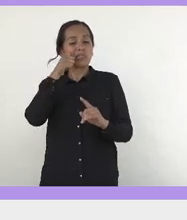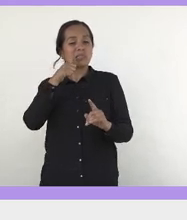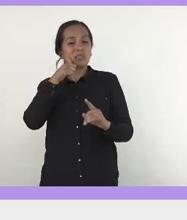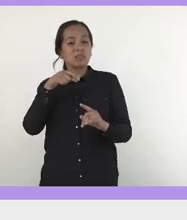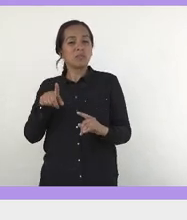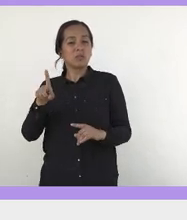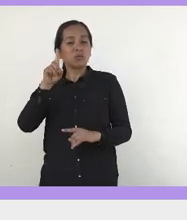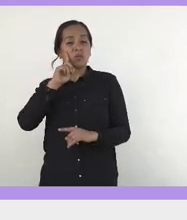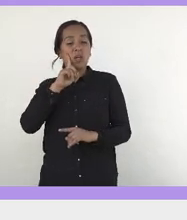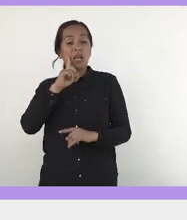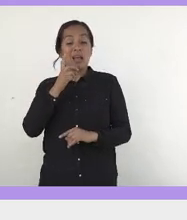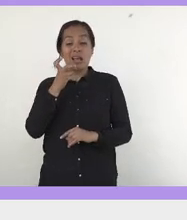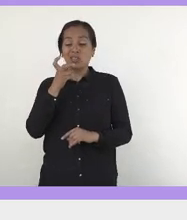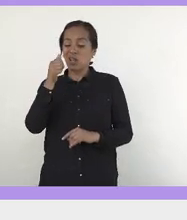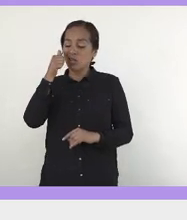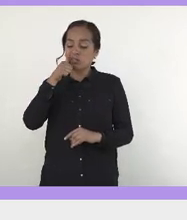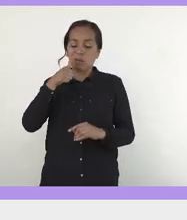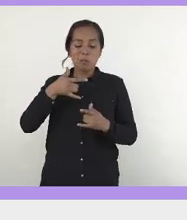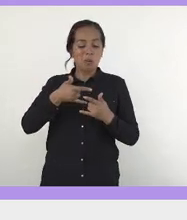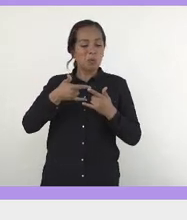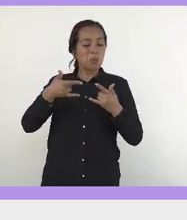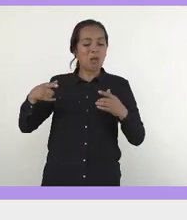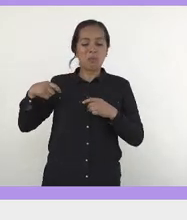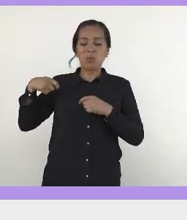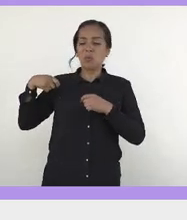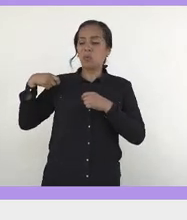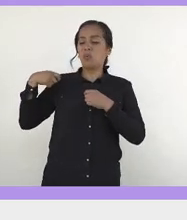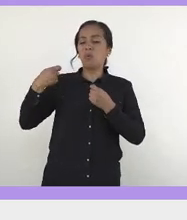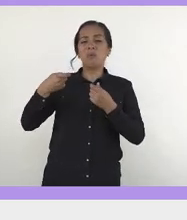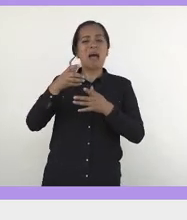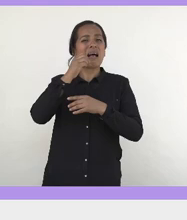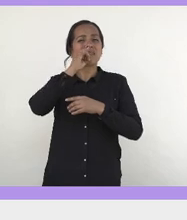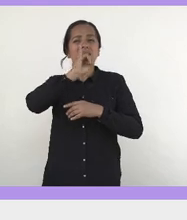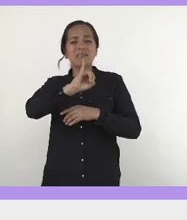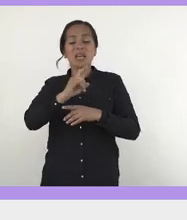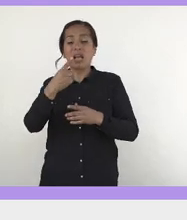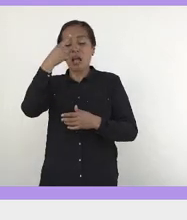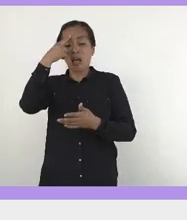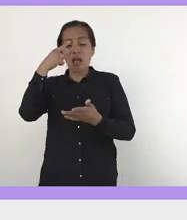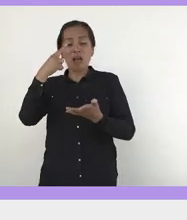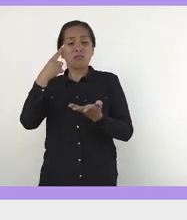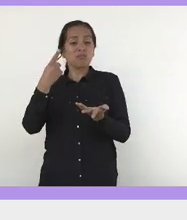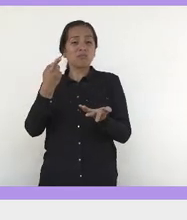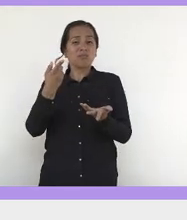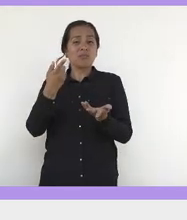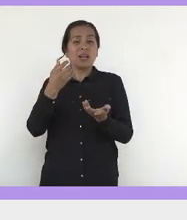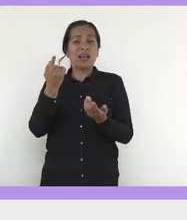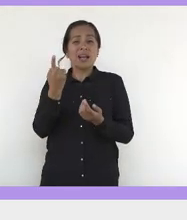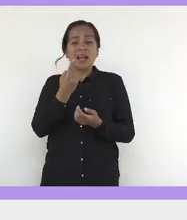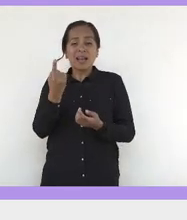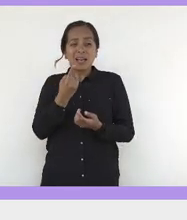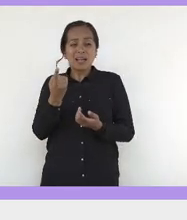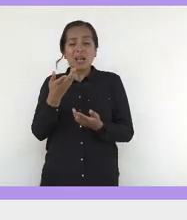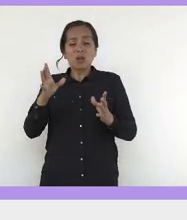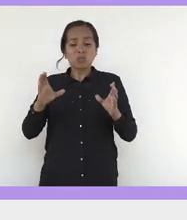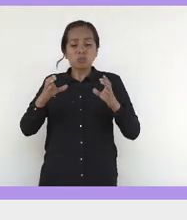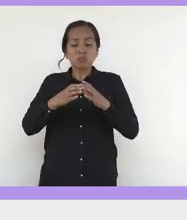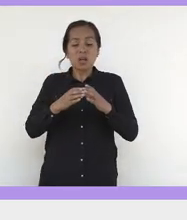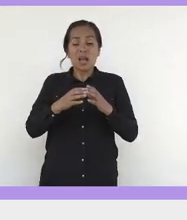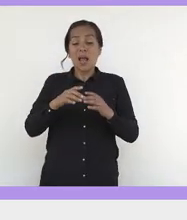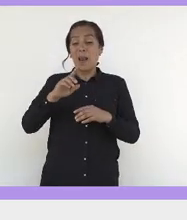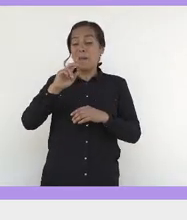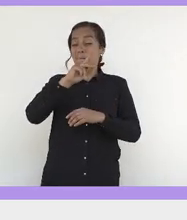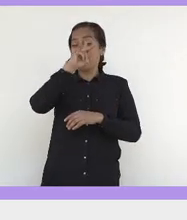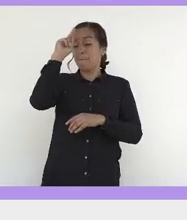Pero bueno, esto es lo que nos han contado, básicamente. Nos han contado, nos han hecho creer, que la peor enemiga de una mujer es otra mujer,